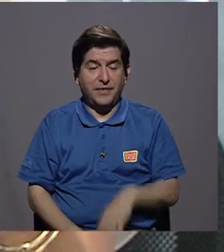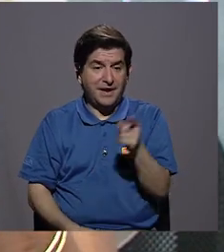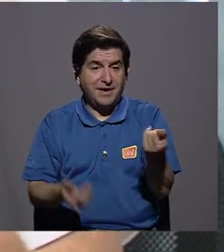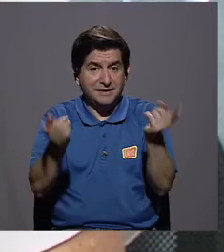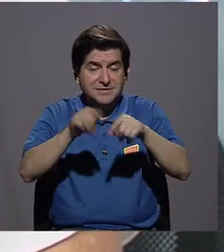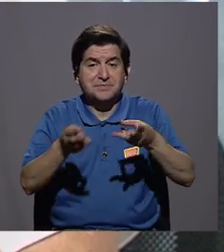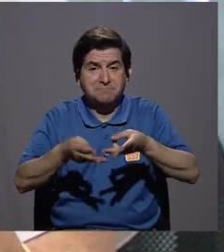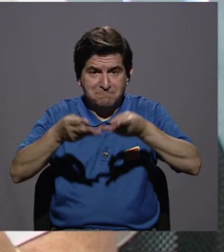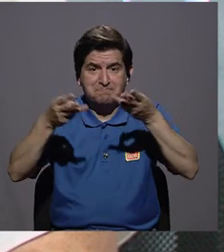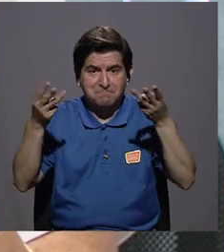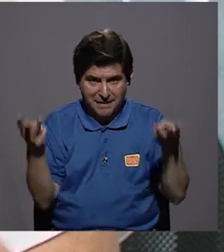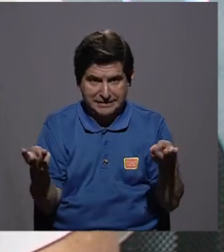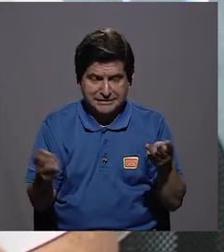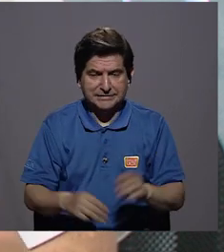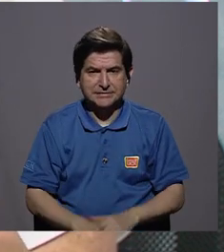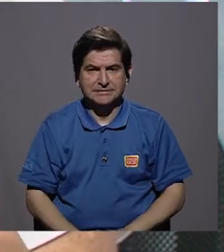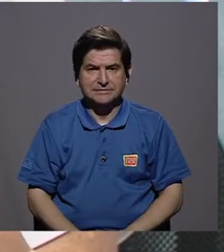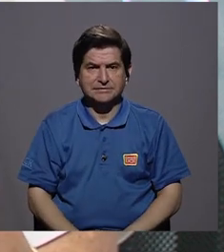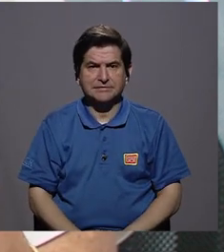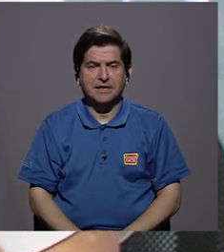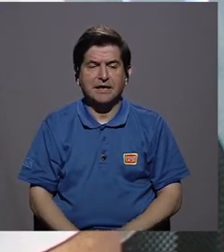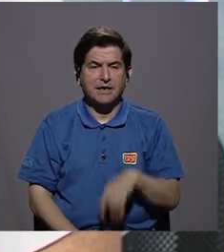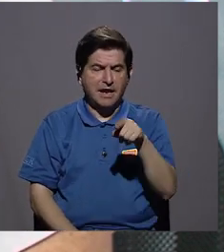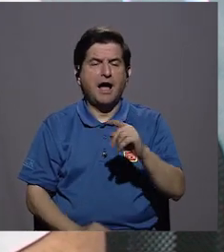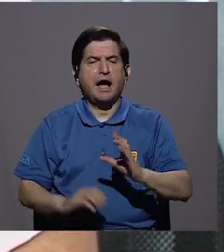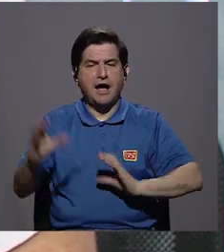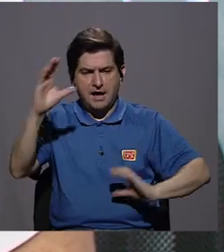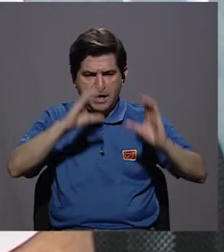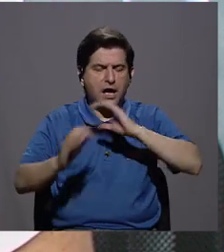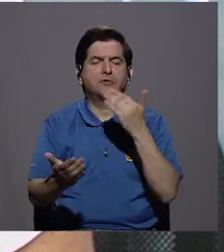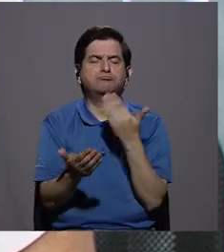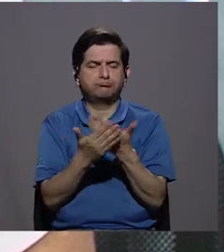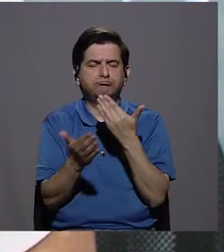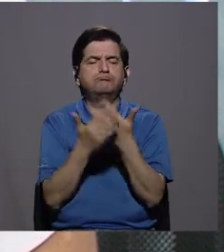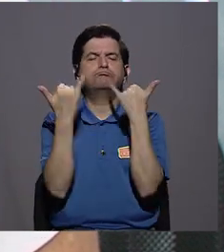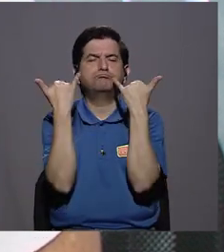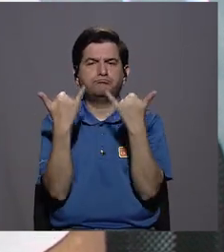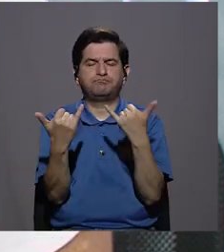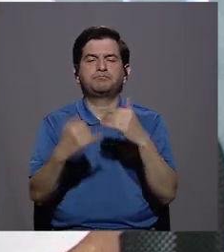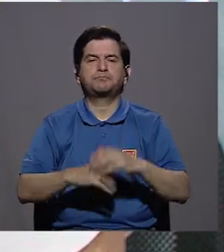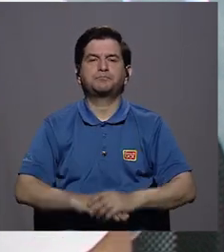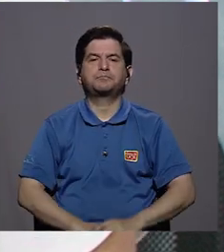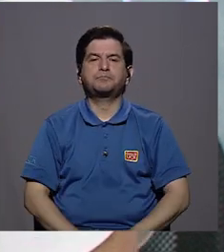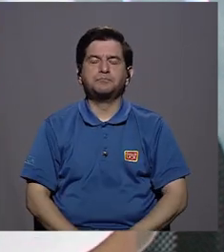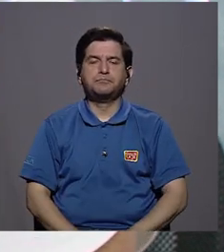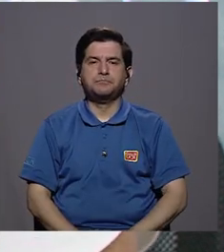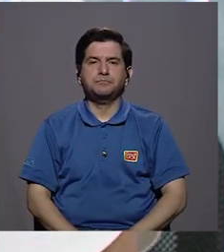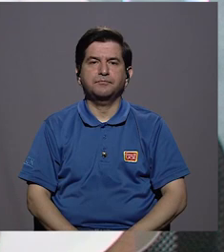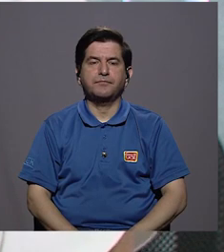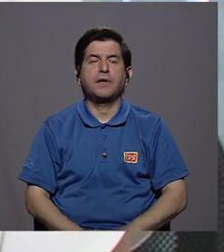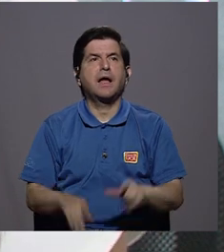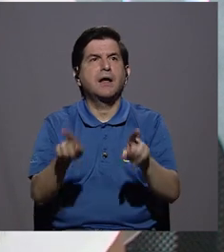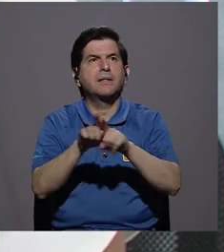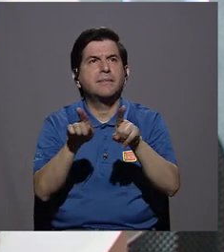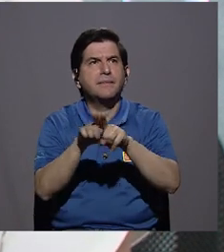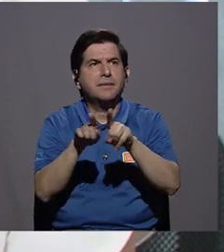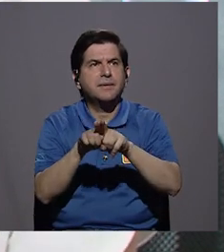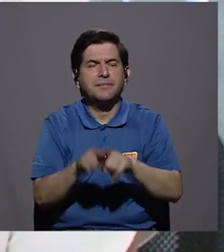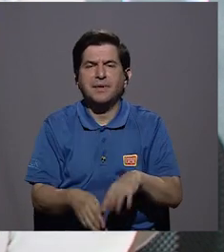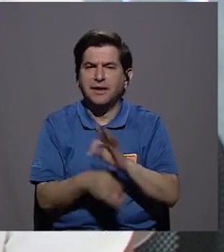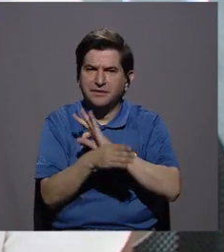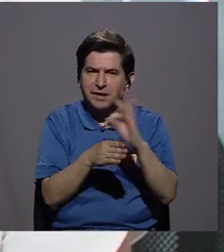materiales que están científicamente probados, verdad, exactamente. También dentro de los